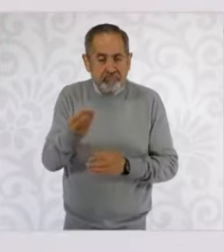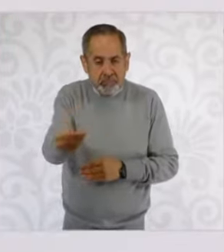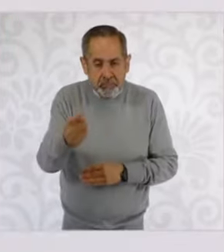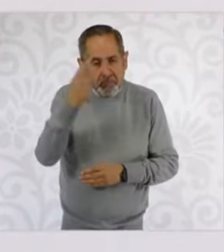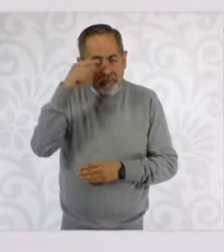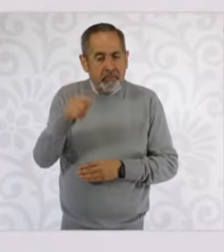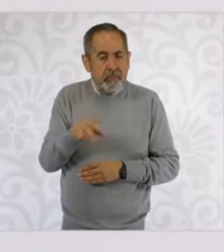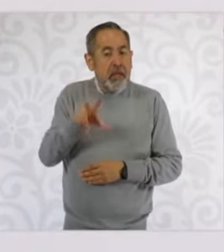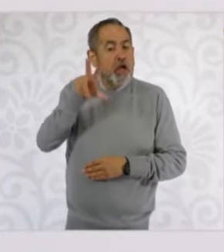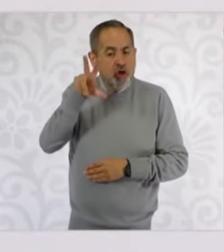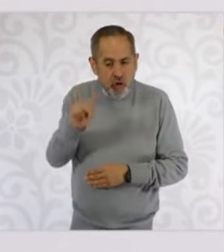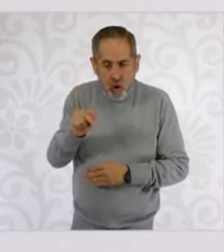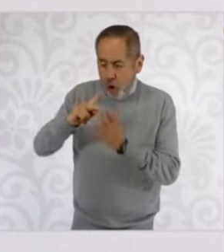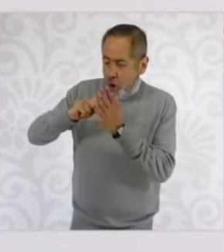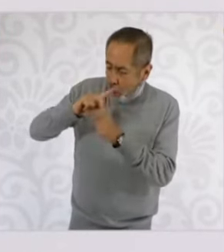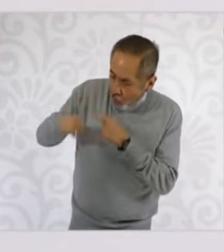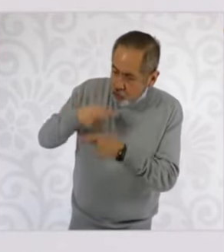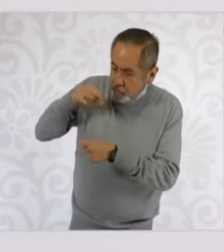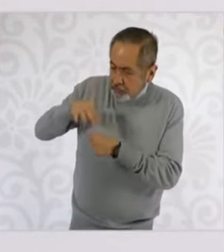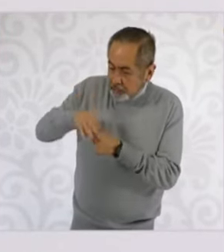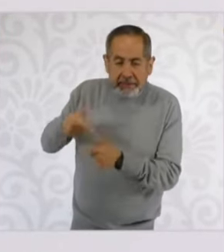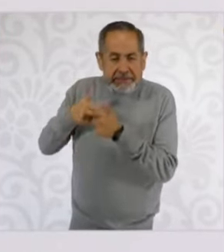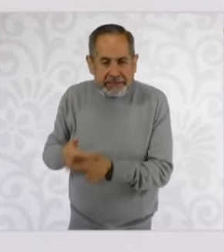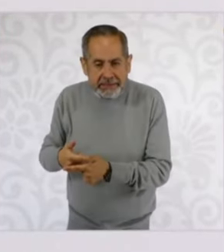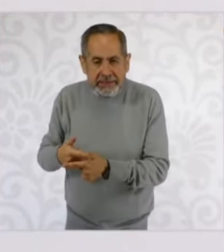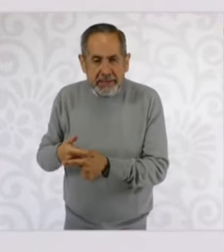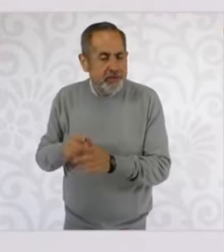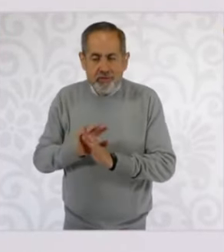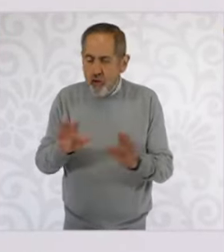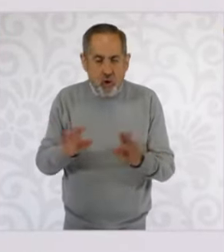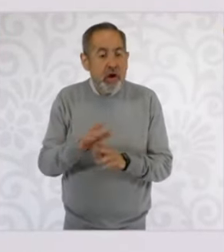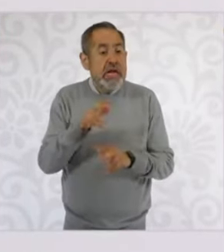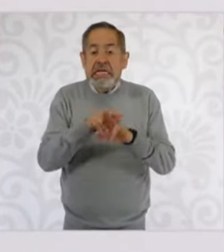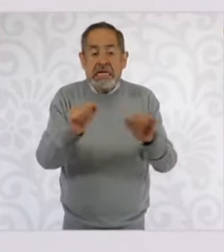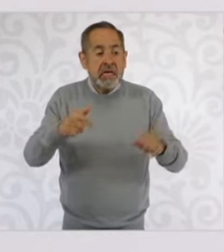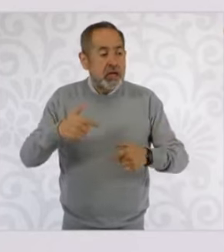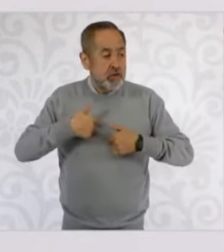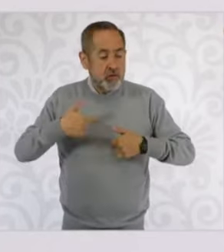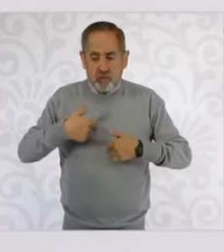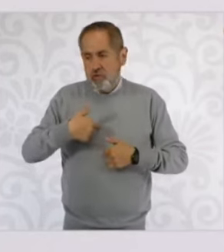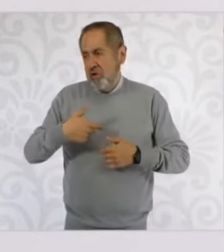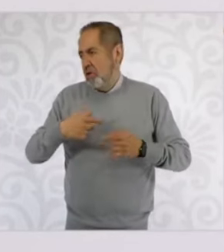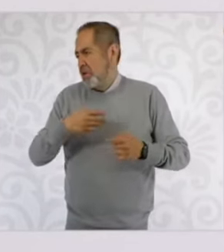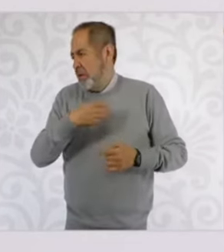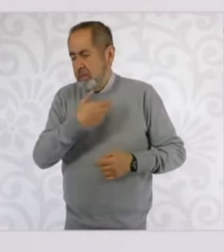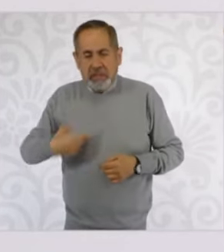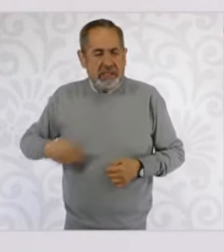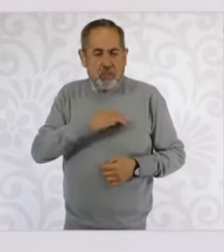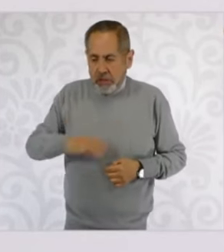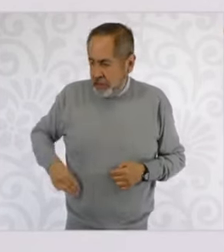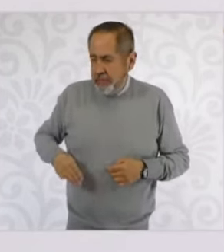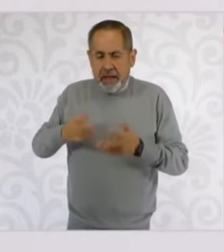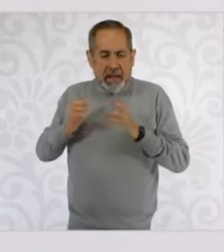que no pueda haber herencia de cargos, vamos a decirle así, de un familiar